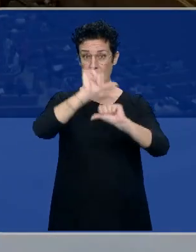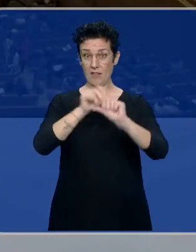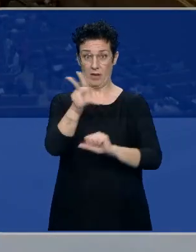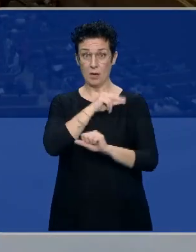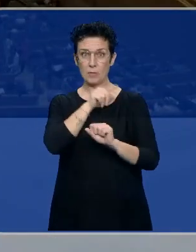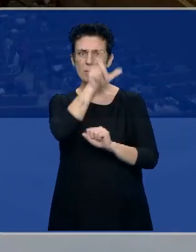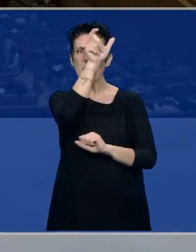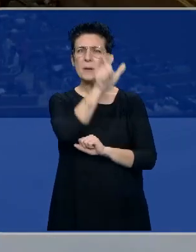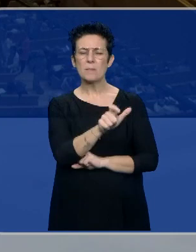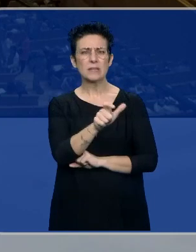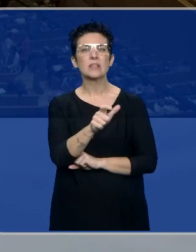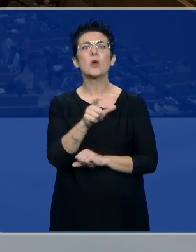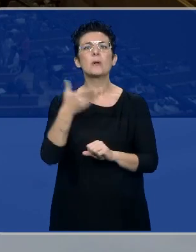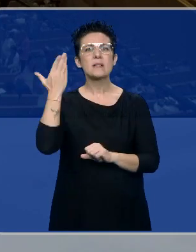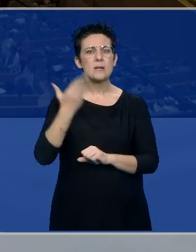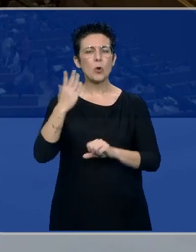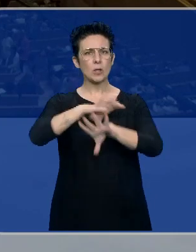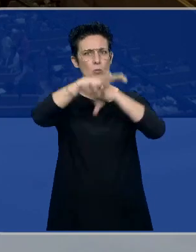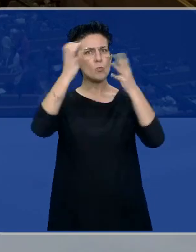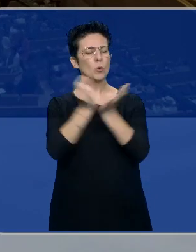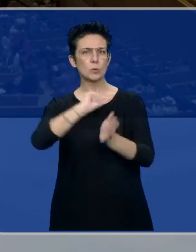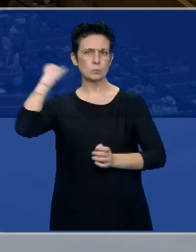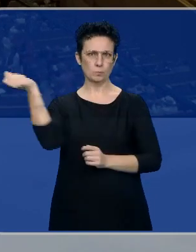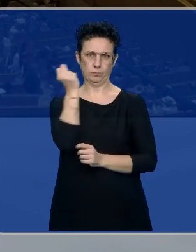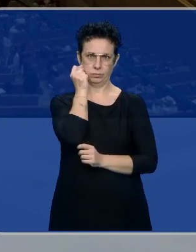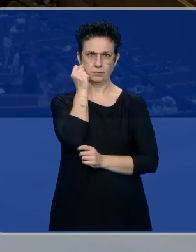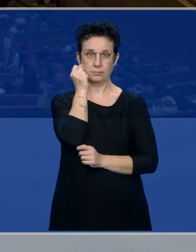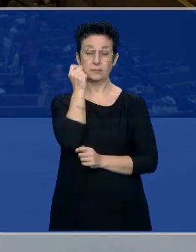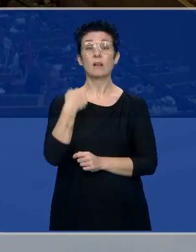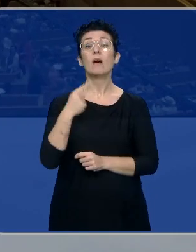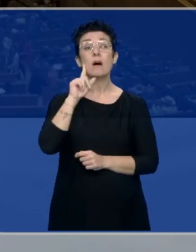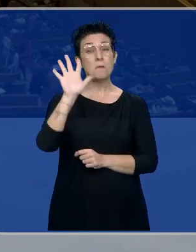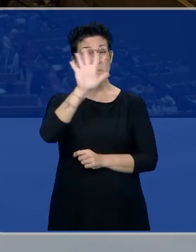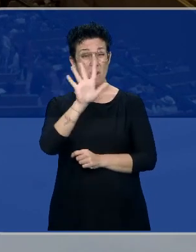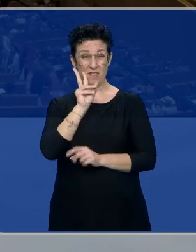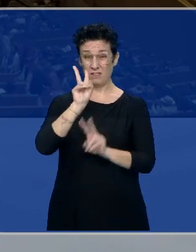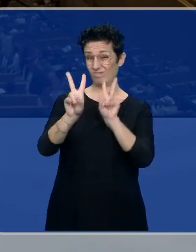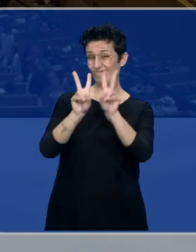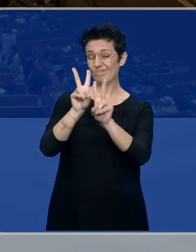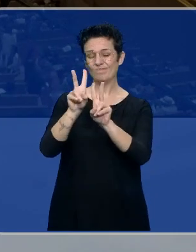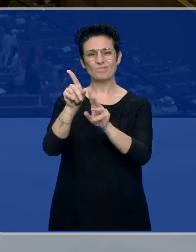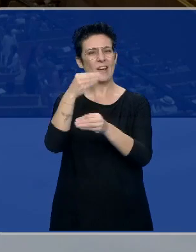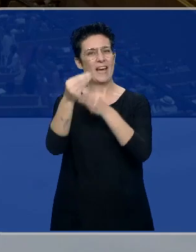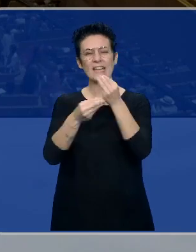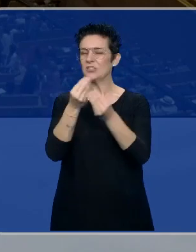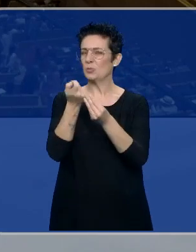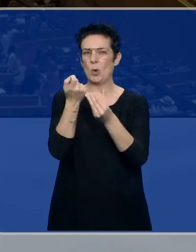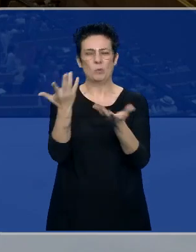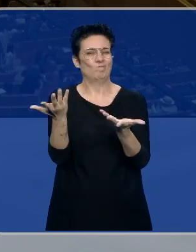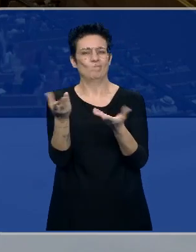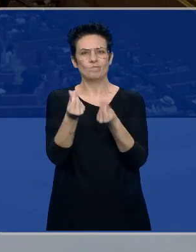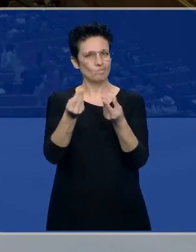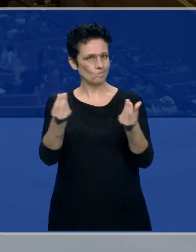que son personas de primer nivel mundial. Entonces, a mí me parece que estas cosas se sacan de contexto, estamos en